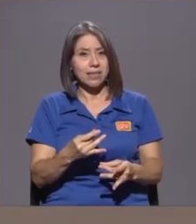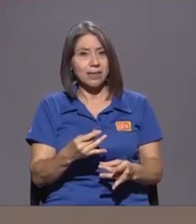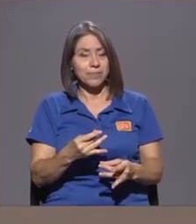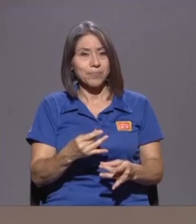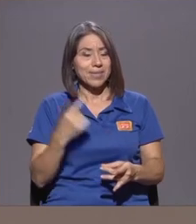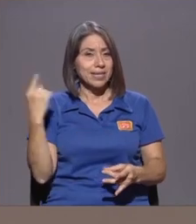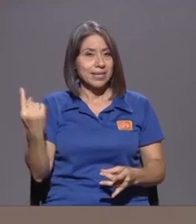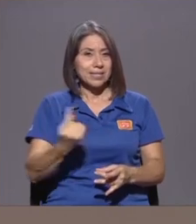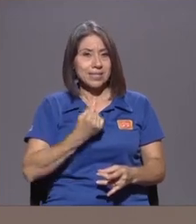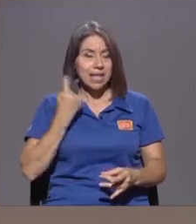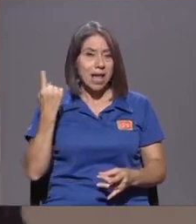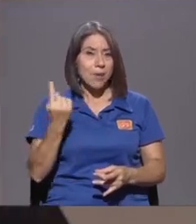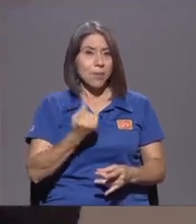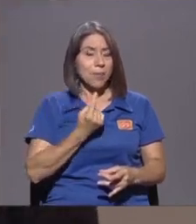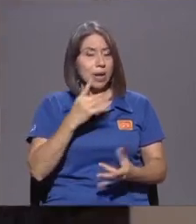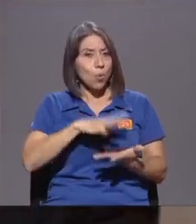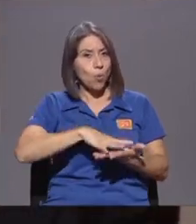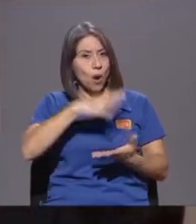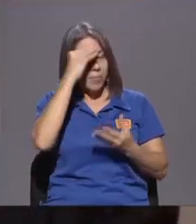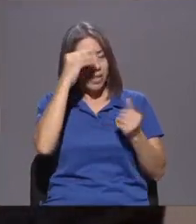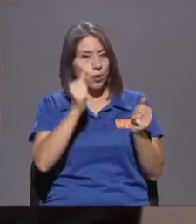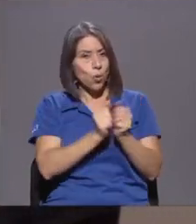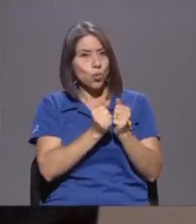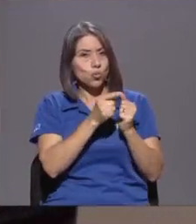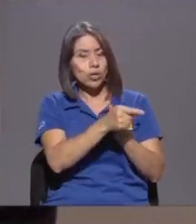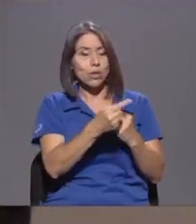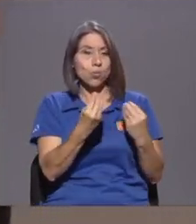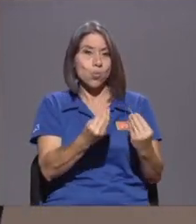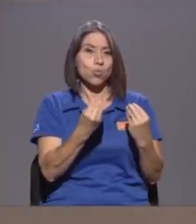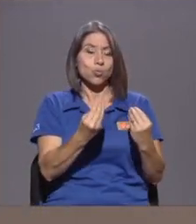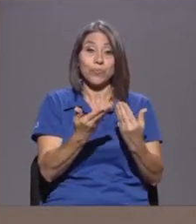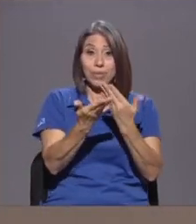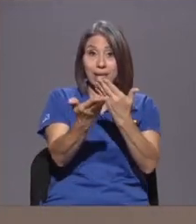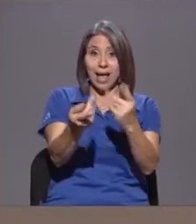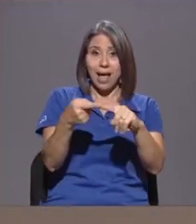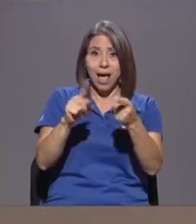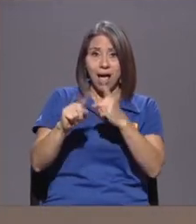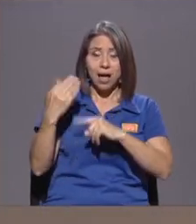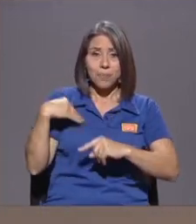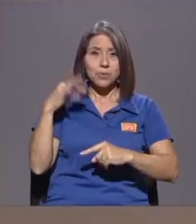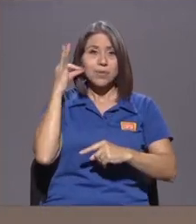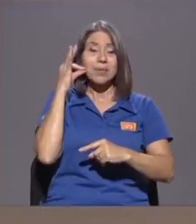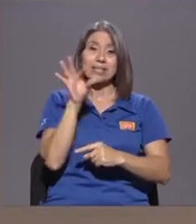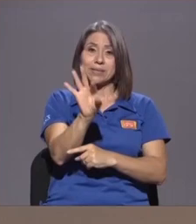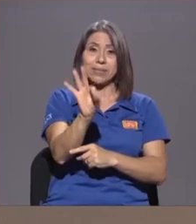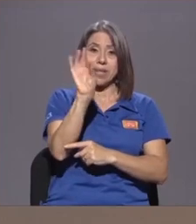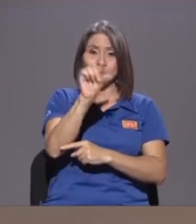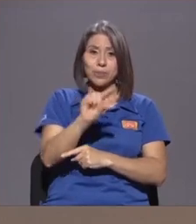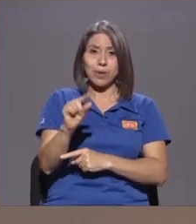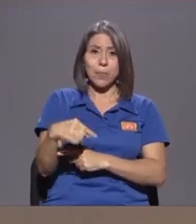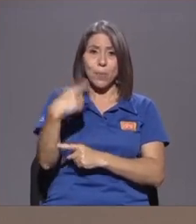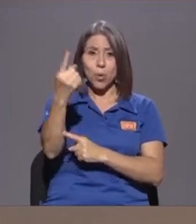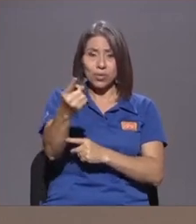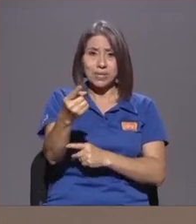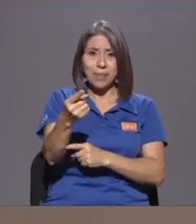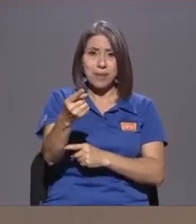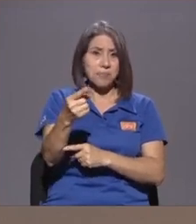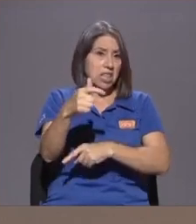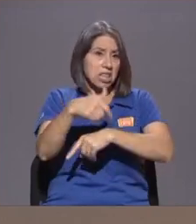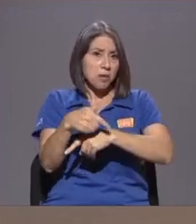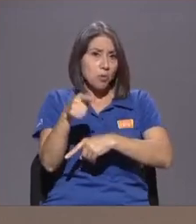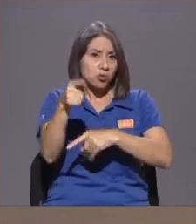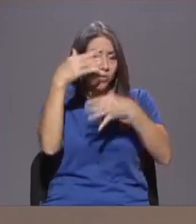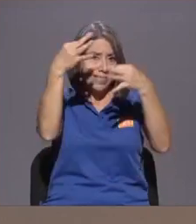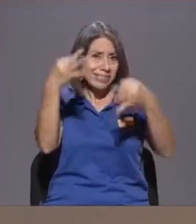Siempre Cómo aprendo Con usted Don José Rafael Y a las amigas Amigos Los invitamos A que la próxima semana Los tiempos Que